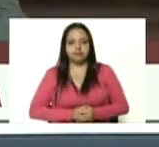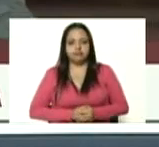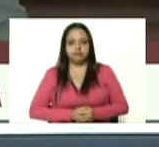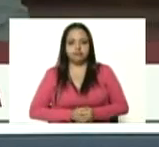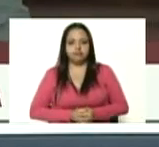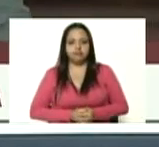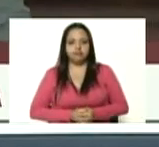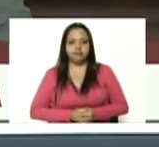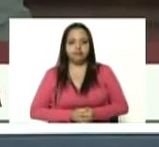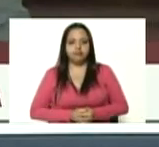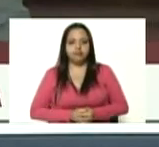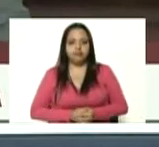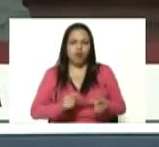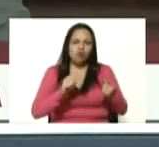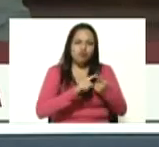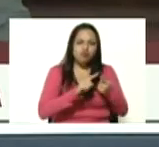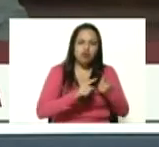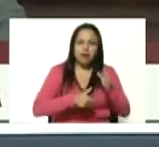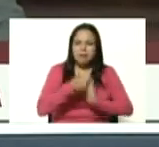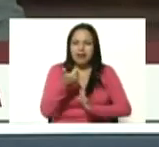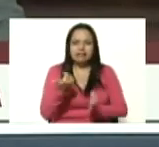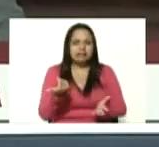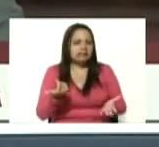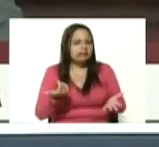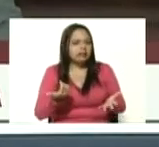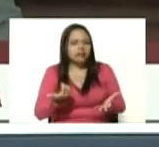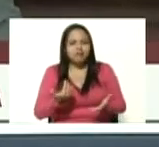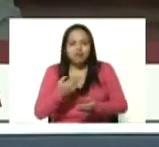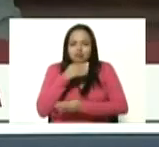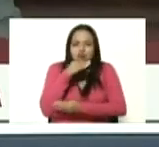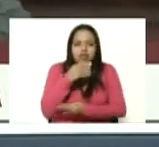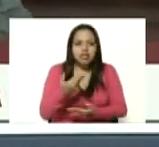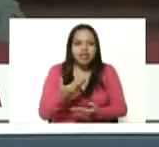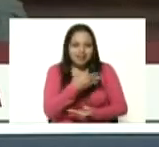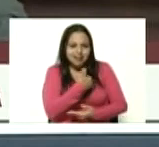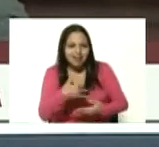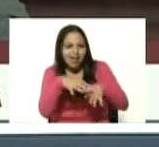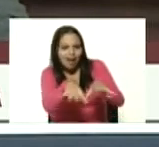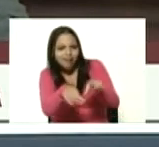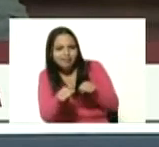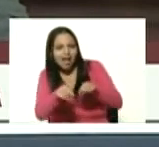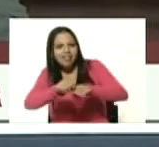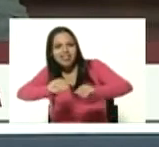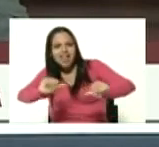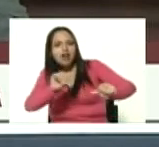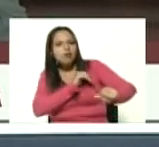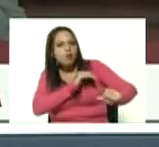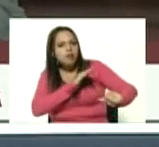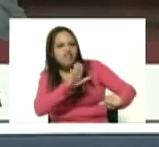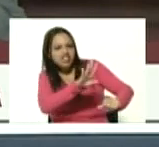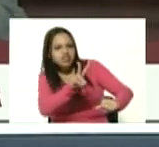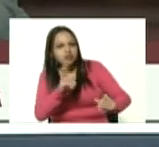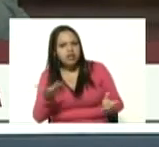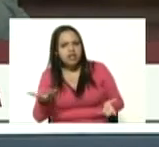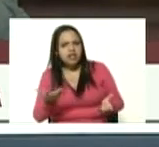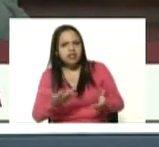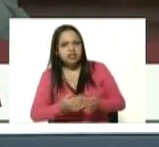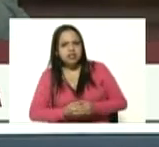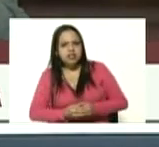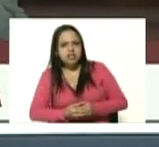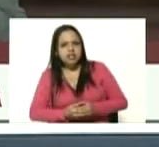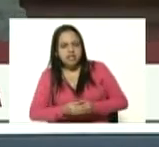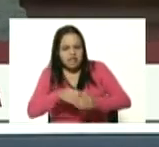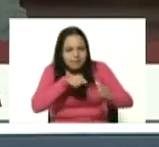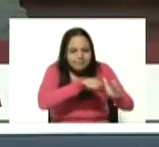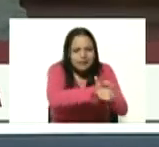una de las cosas que más indigna es que pretendan apoderarse de tierra venezolana y la llenen de minas